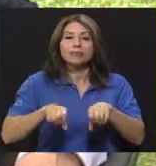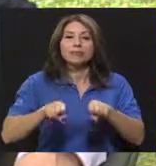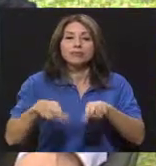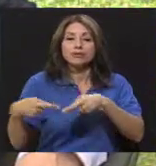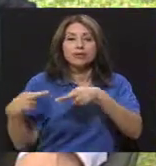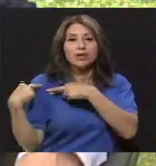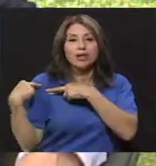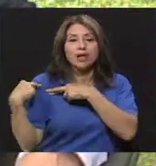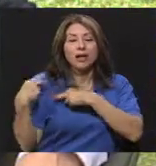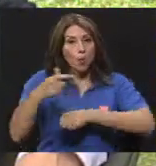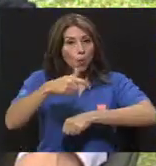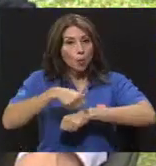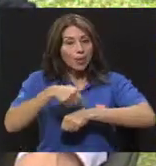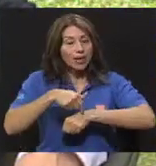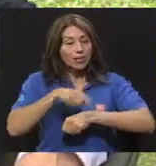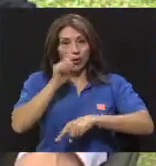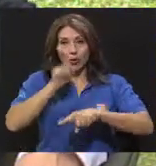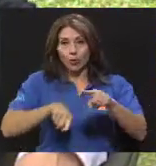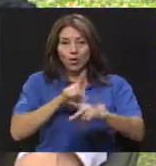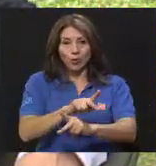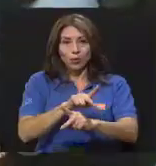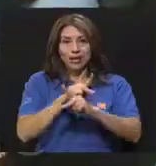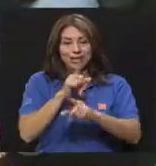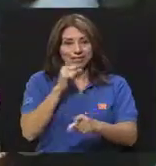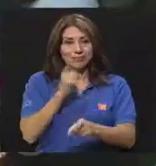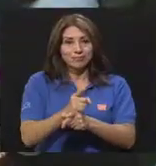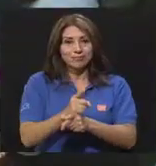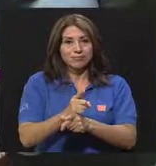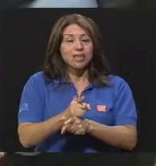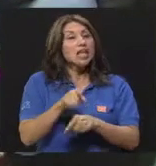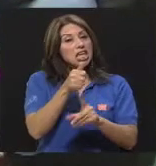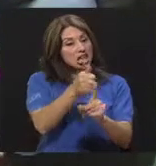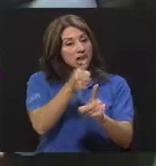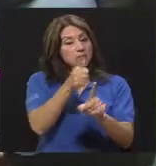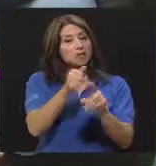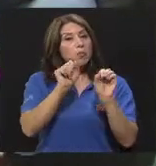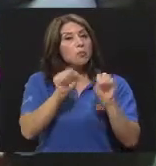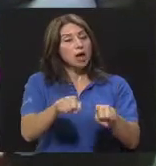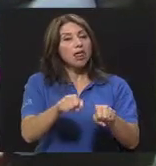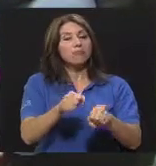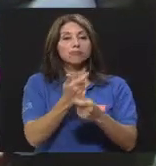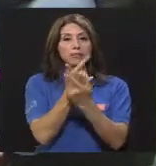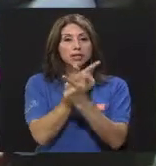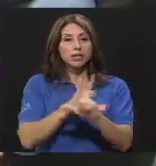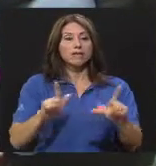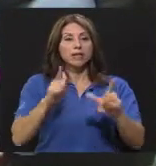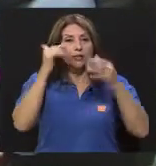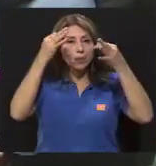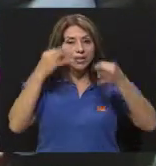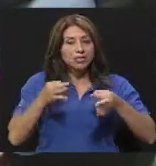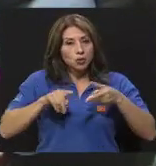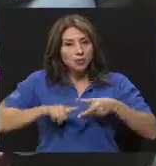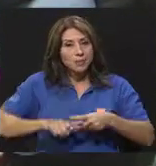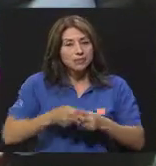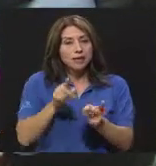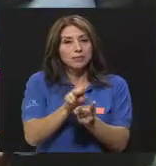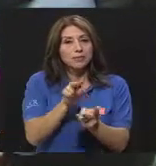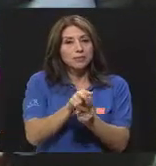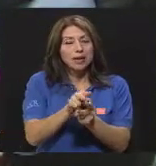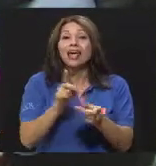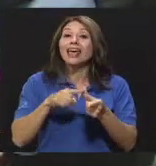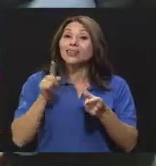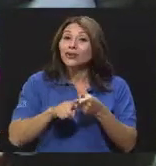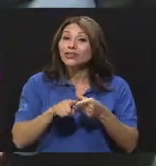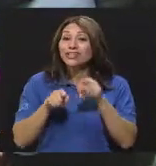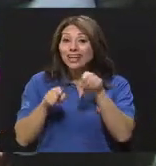actividad y no pueda protegerse adecuadamente y tener libremente la capacidad de tomar esa decisión. Entonces, esto viene